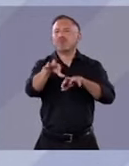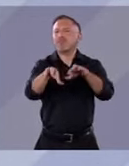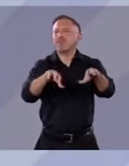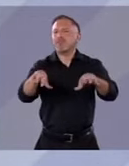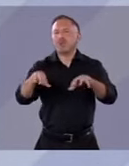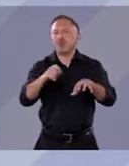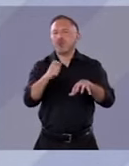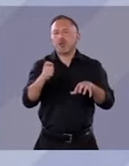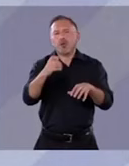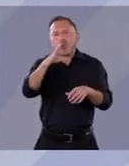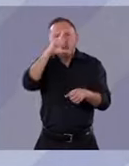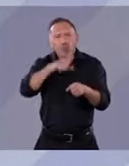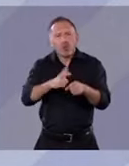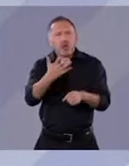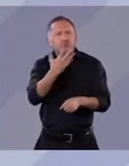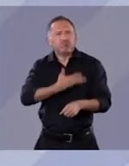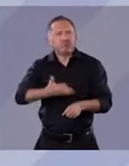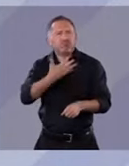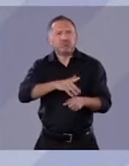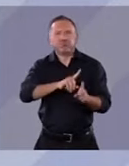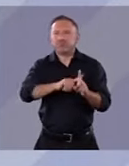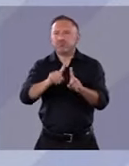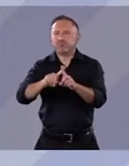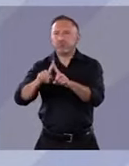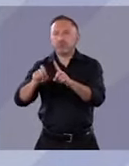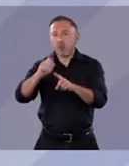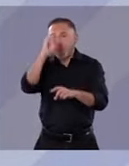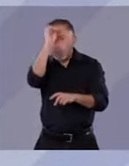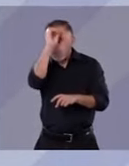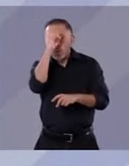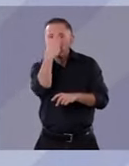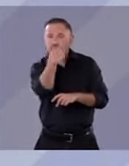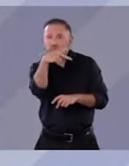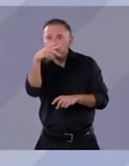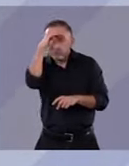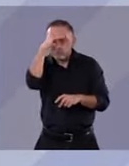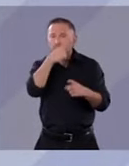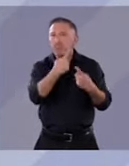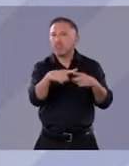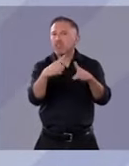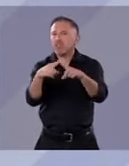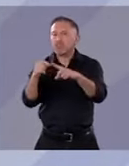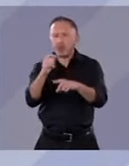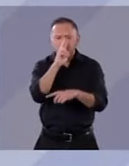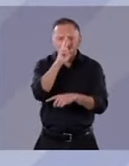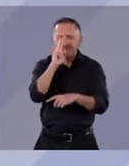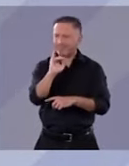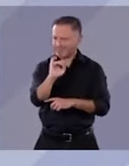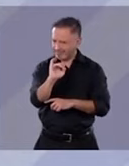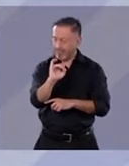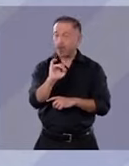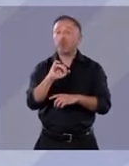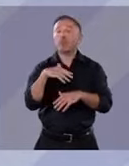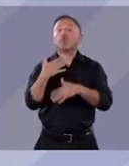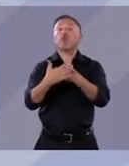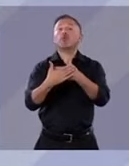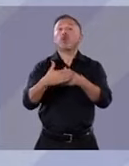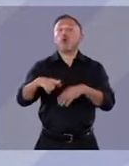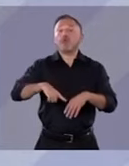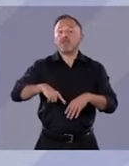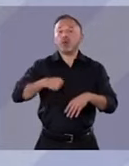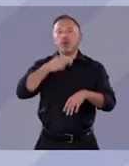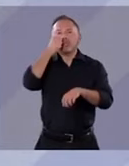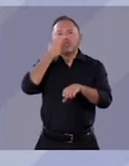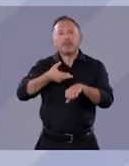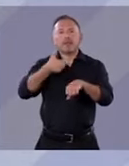pluricultural, donde hay diferentes pensamientos. Entonces, por supuesto que voy a tener un gabinete plural, un